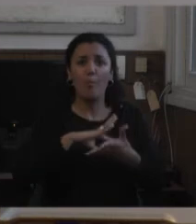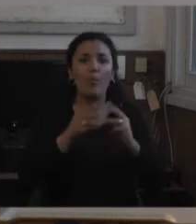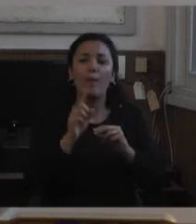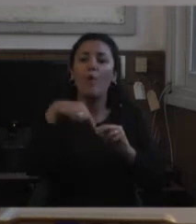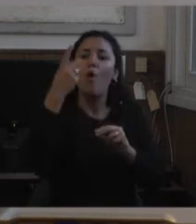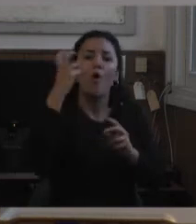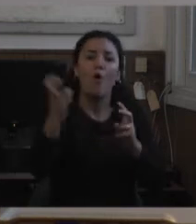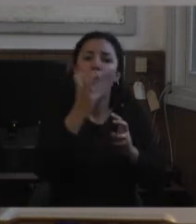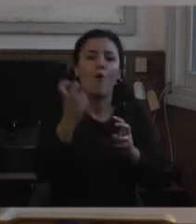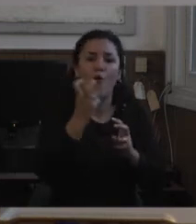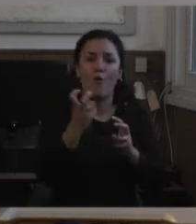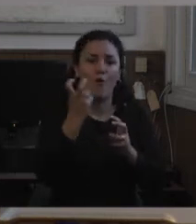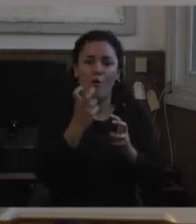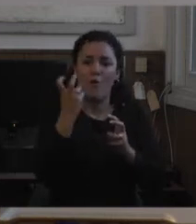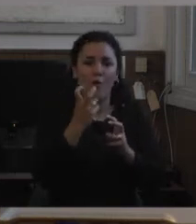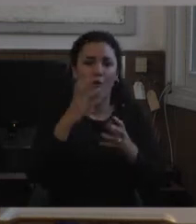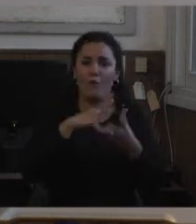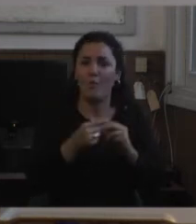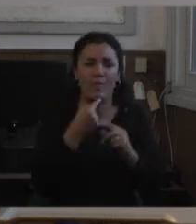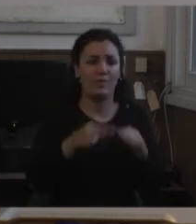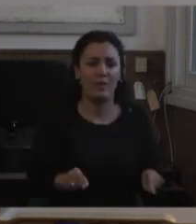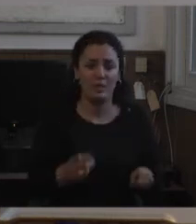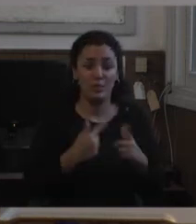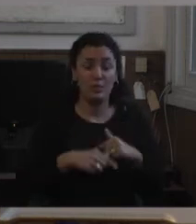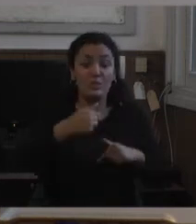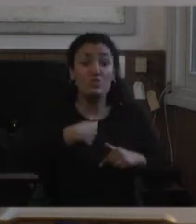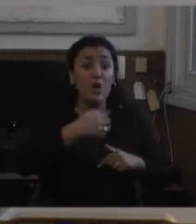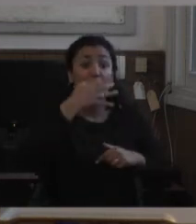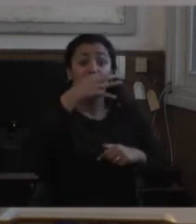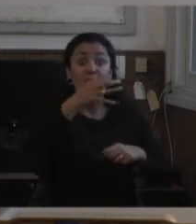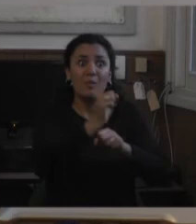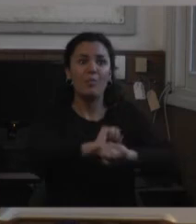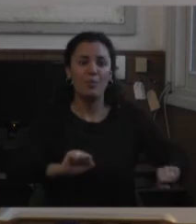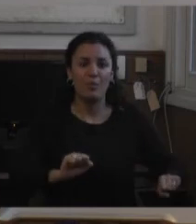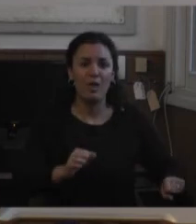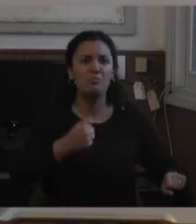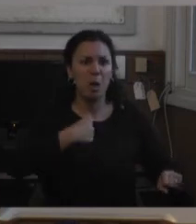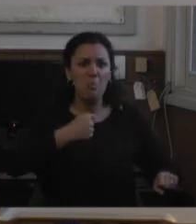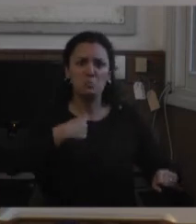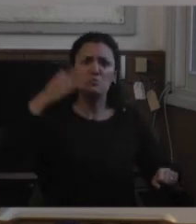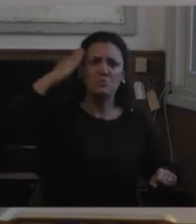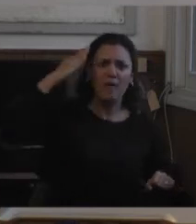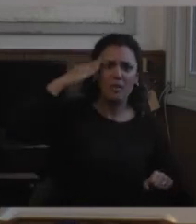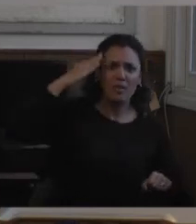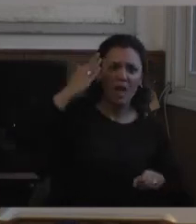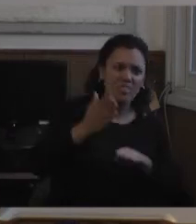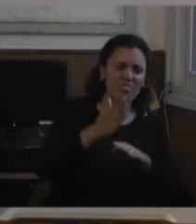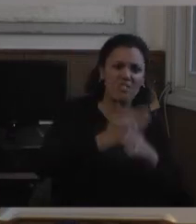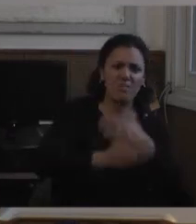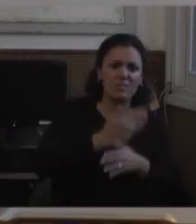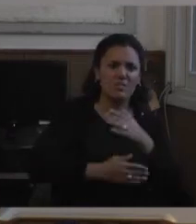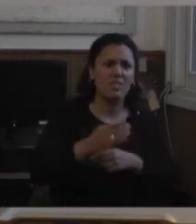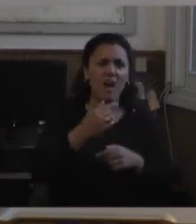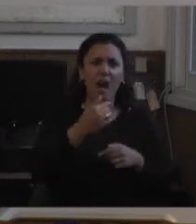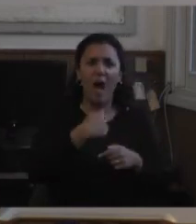ejemplo me di cuenta que me parece que los que podemos decir o nos ubican en el lugar del saber de la discapacidad en realidad no nos preocupa